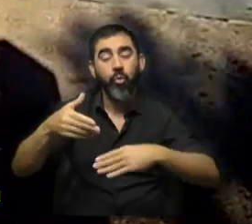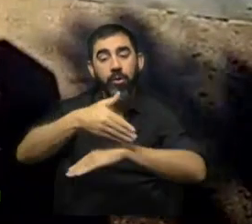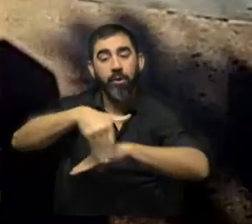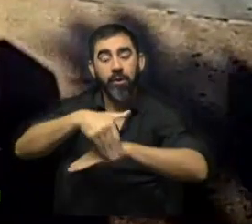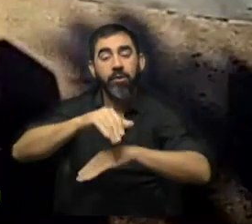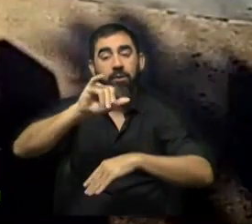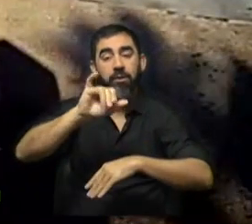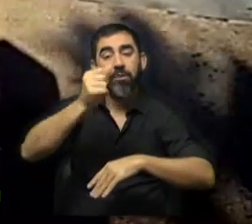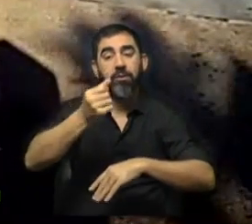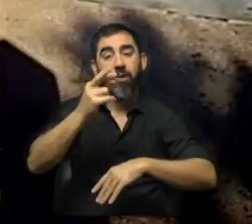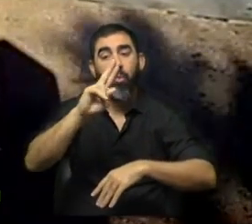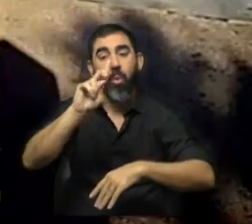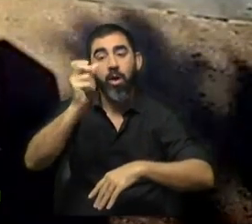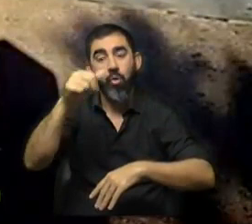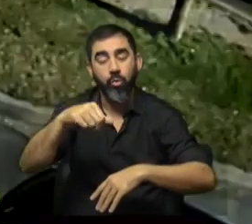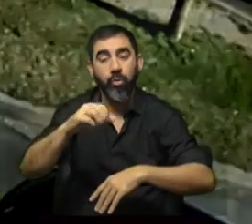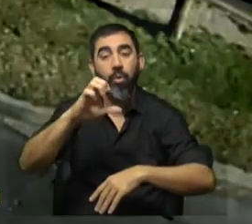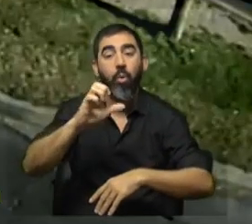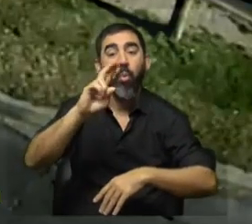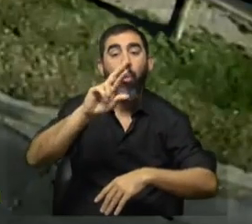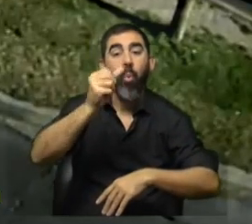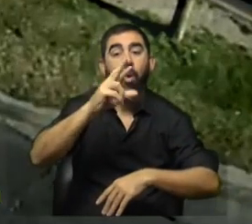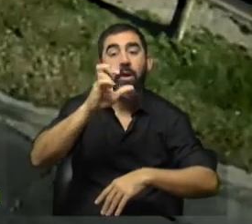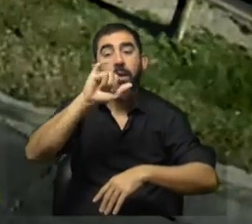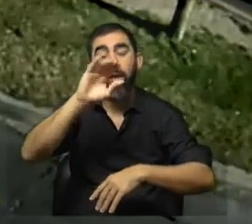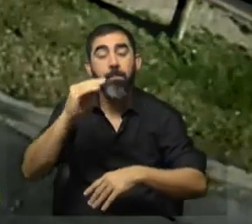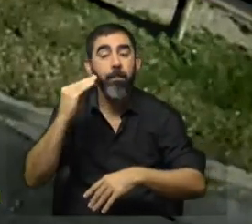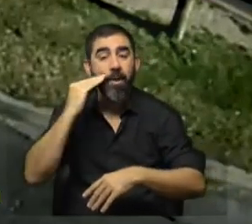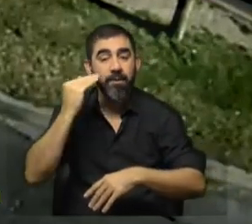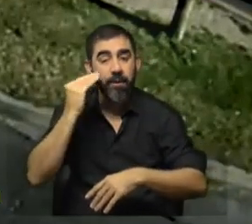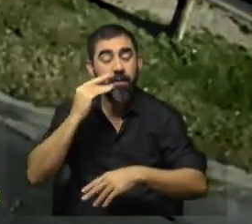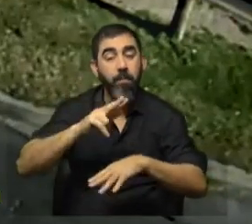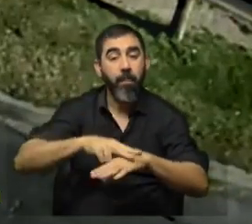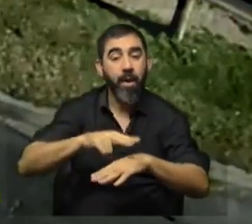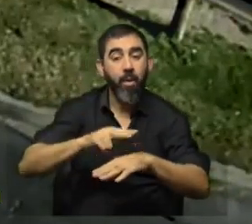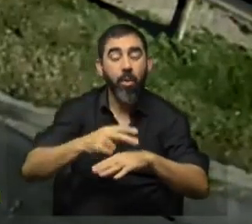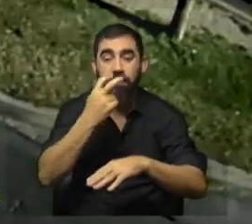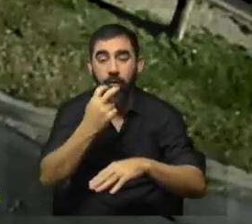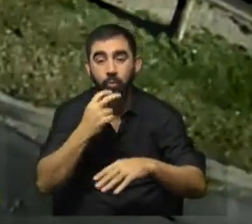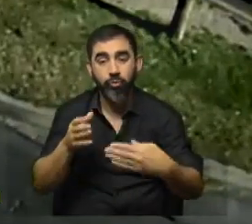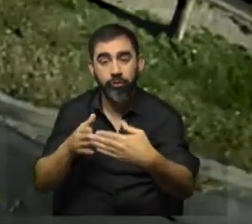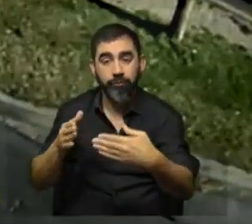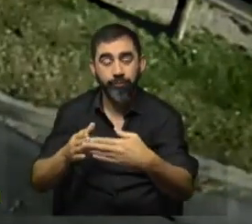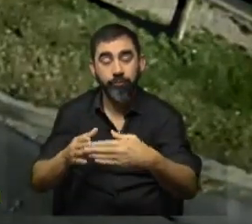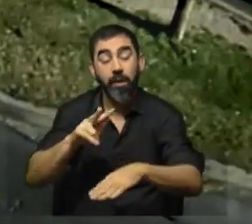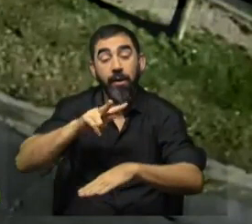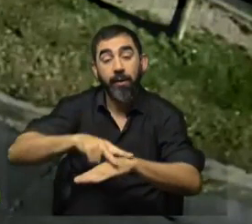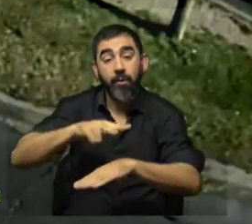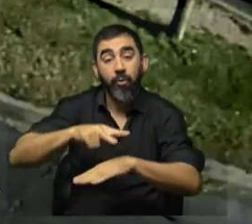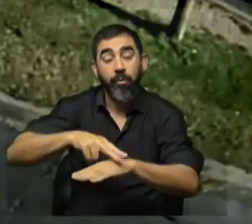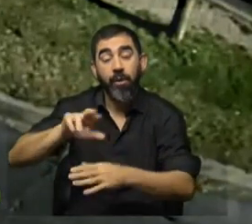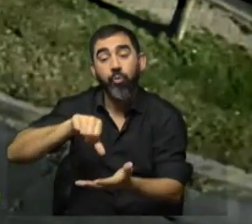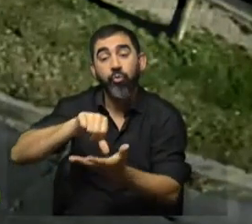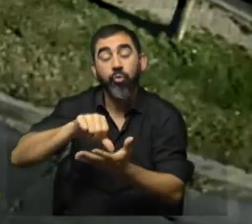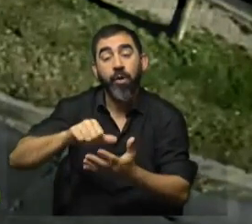Huarón. Huarén tendrá corte al tránsito desde Mercedes y en Paraguay a la altura de San José. Se recomienda quienes se dirijan hacia Ciudad de Vieja